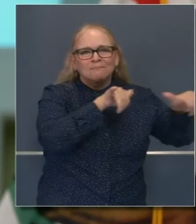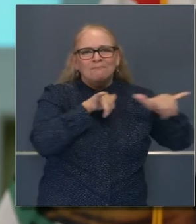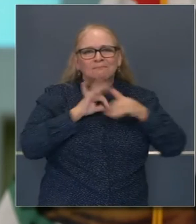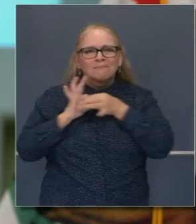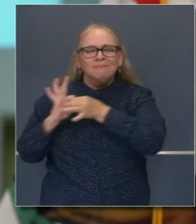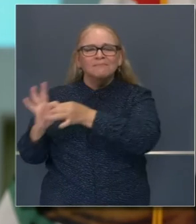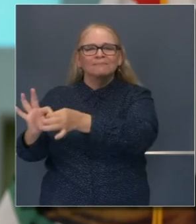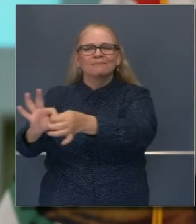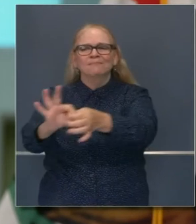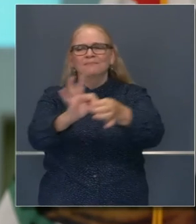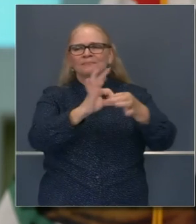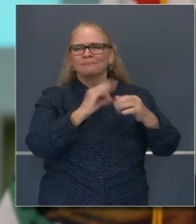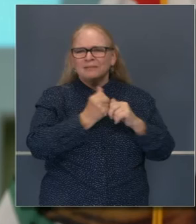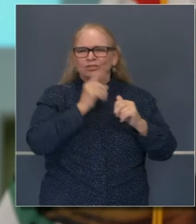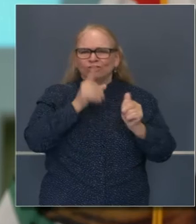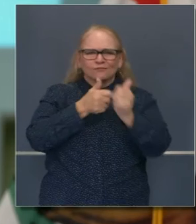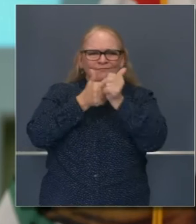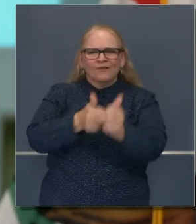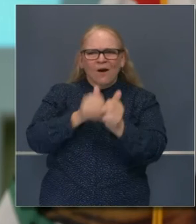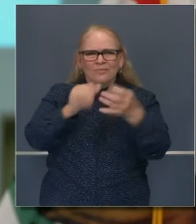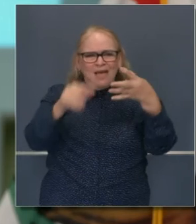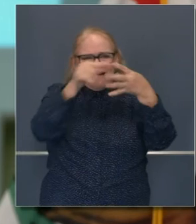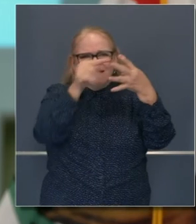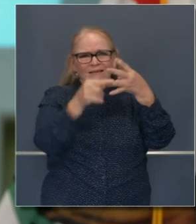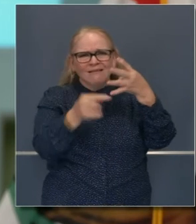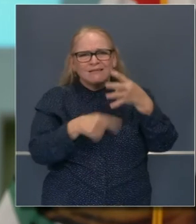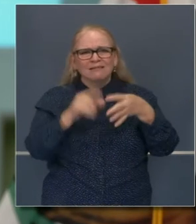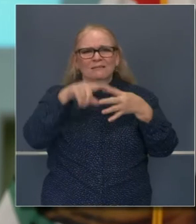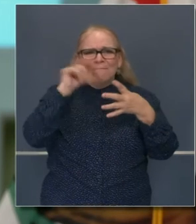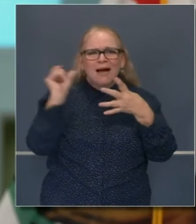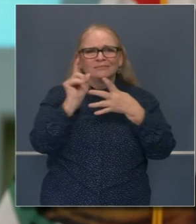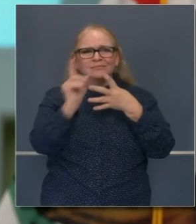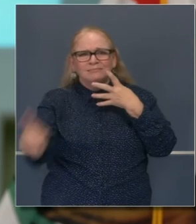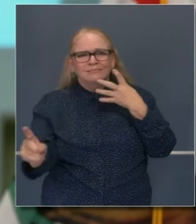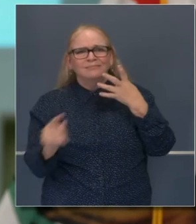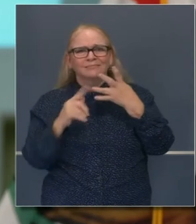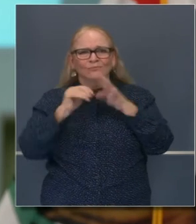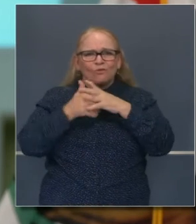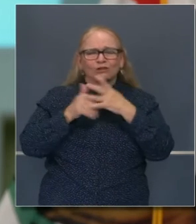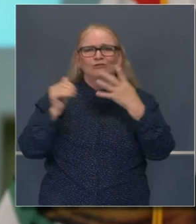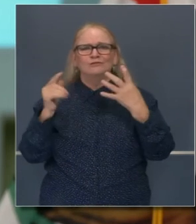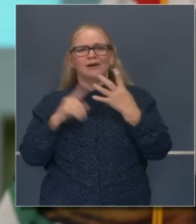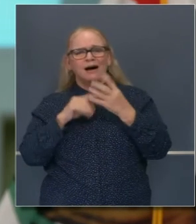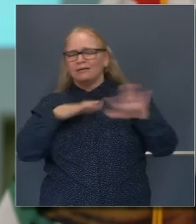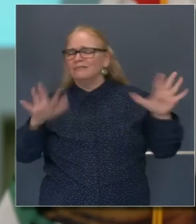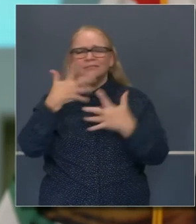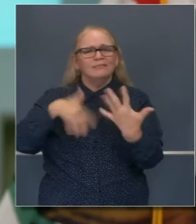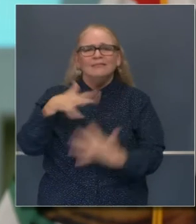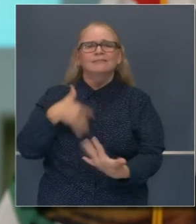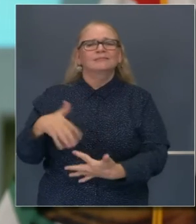considerando esta lista y considerando sus acciones individuales en ese contexto.